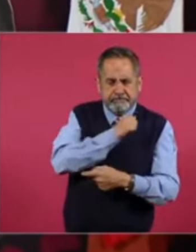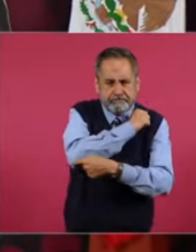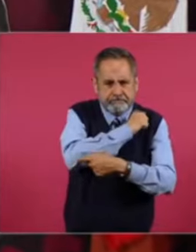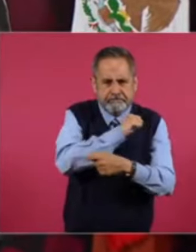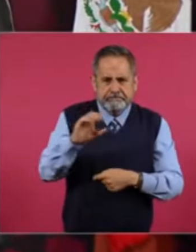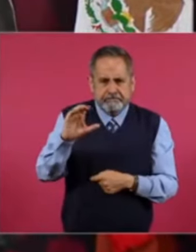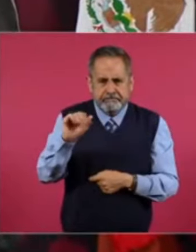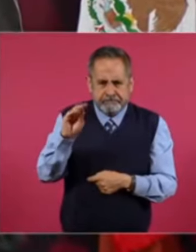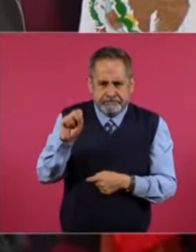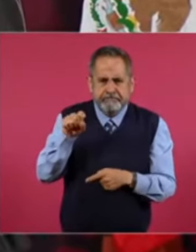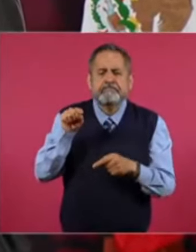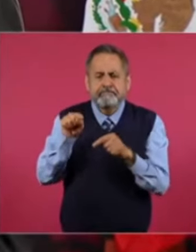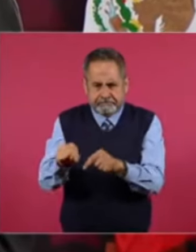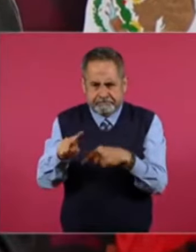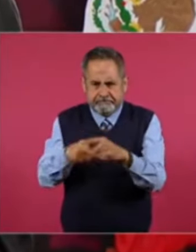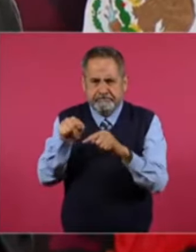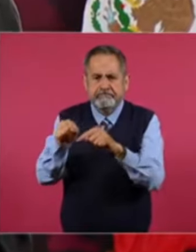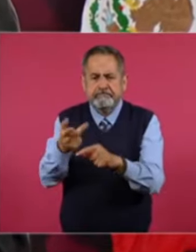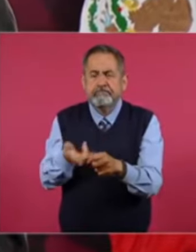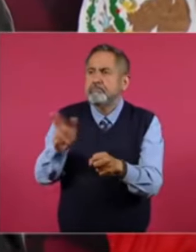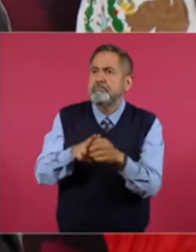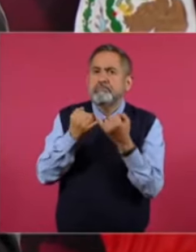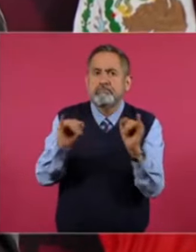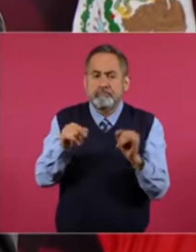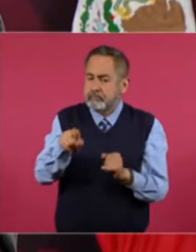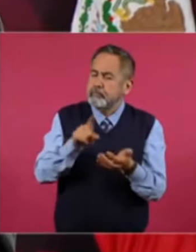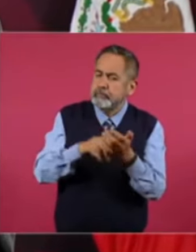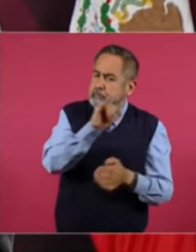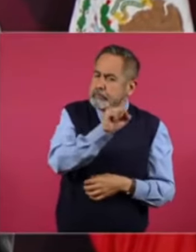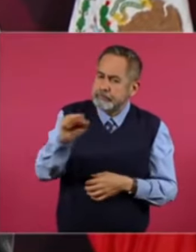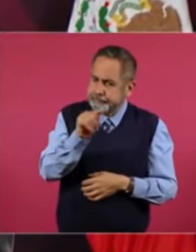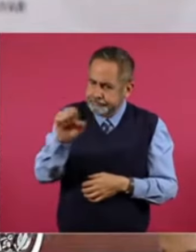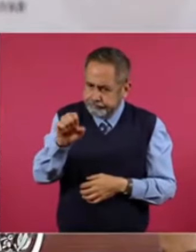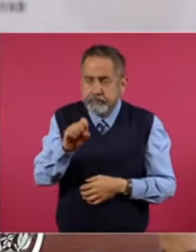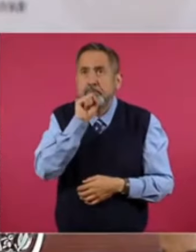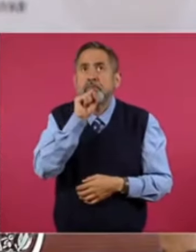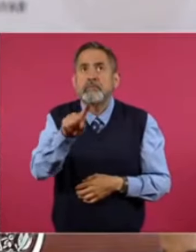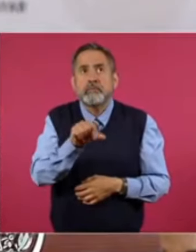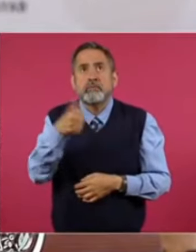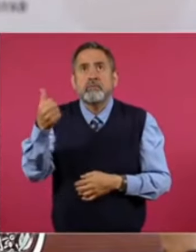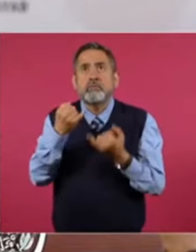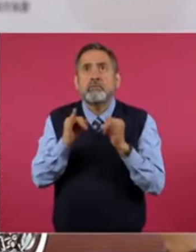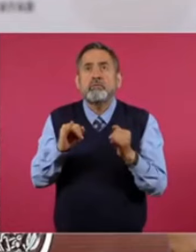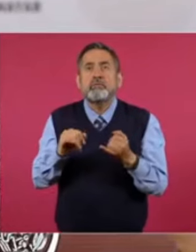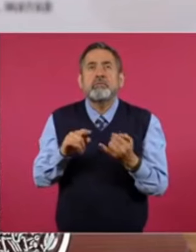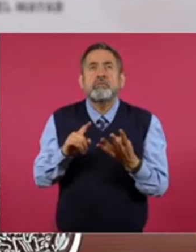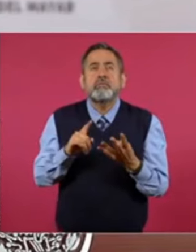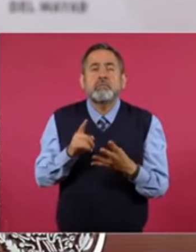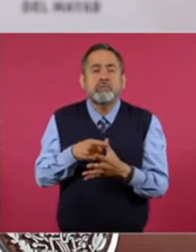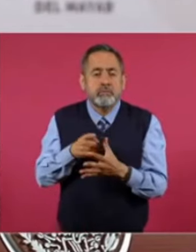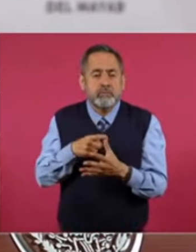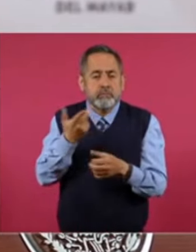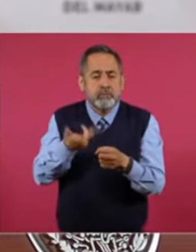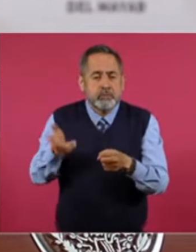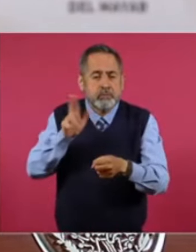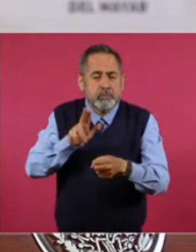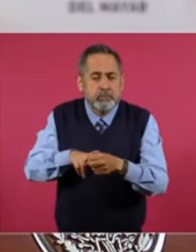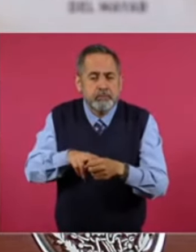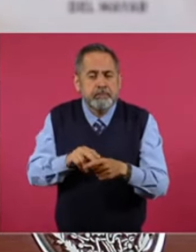De. Este. Hospital. Del Issste. Vamos a inaugurar. El hospital.